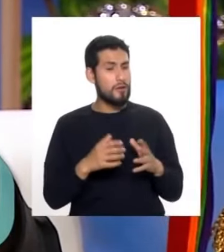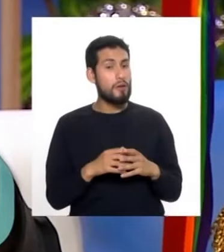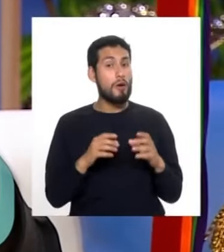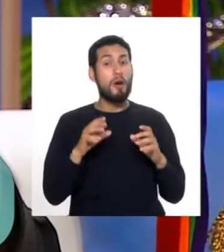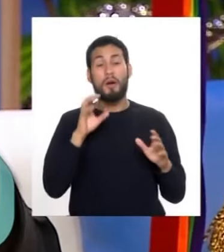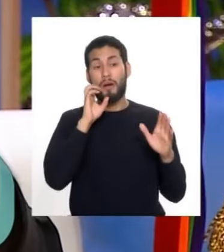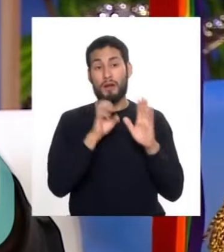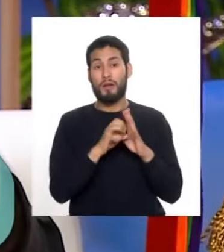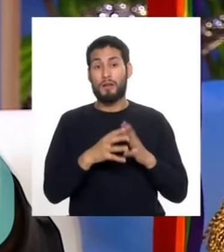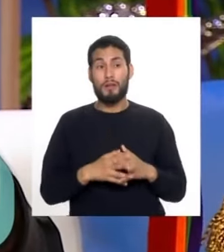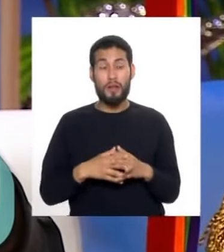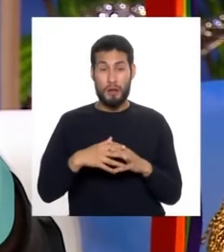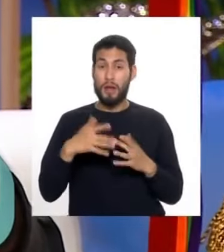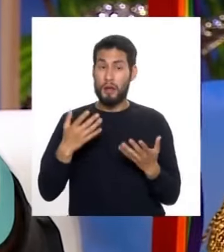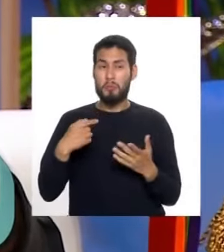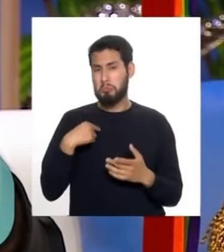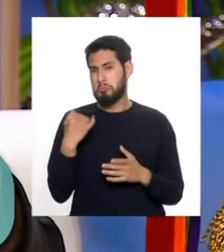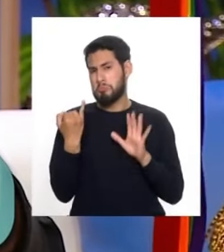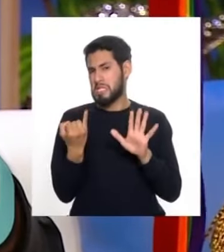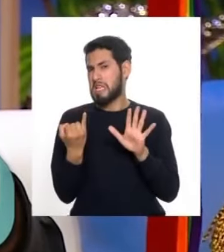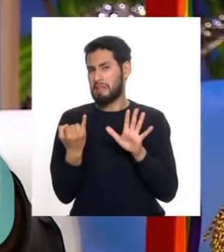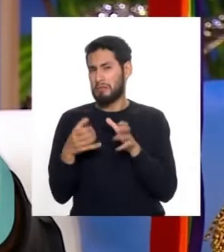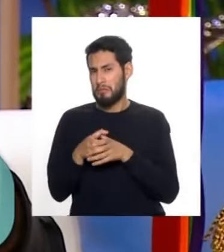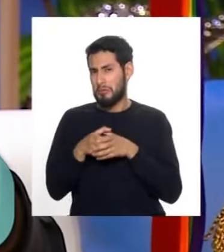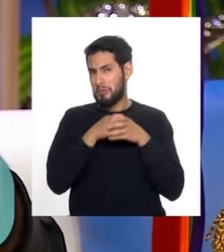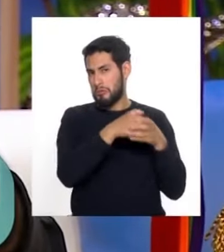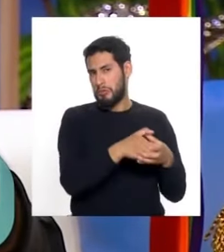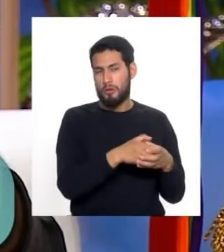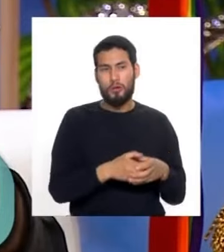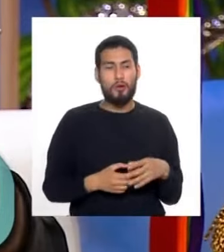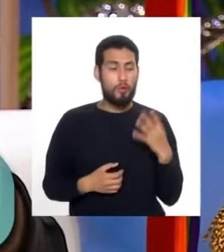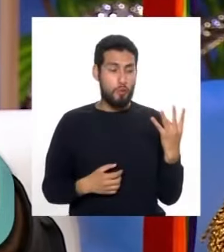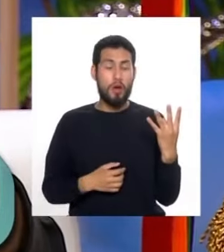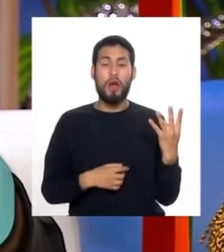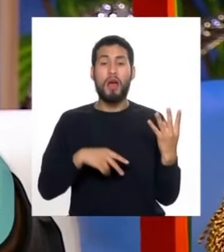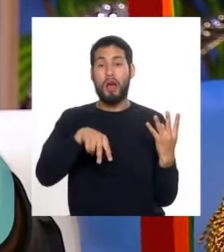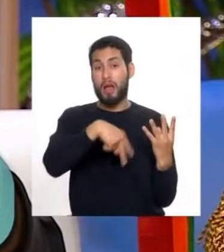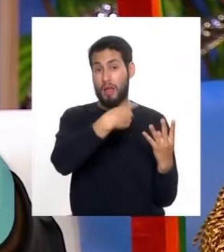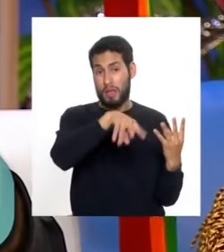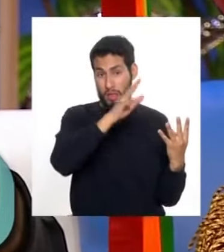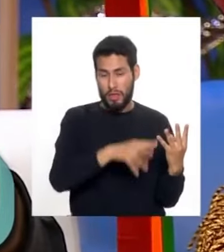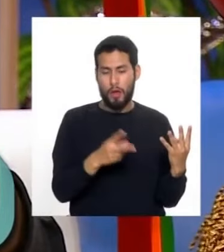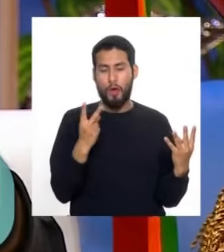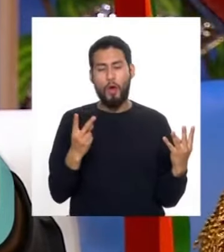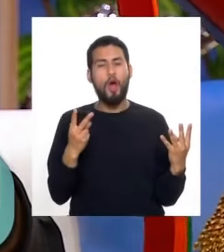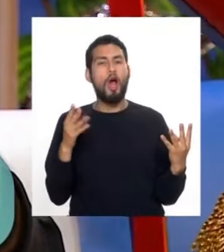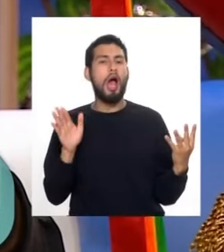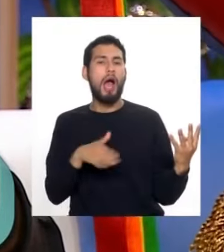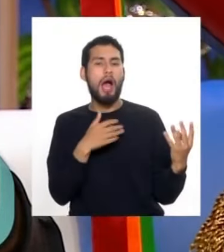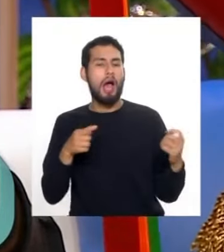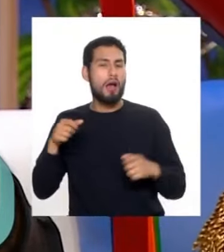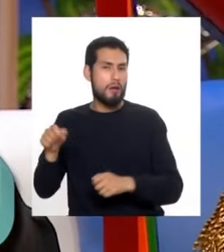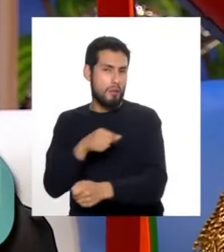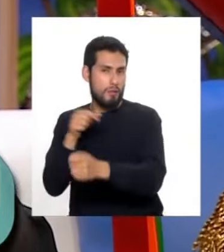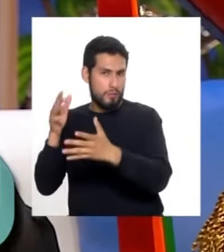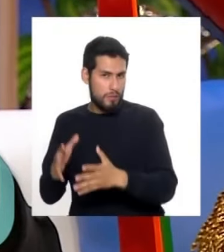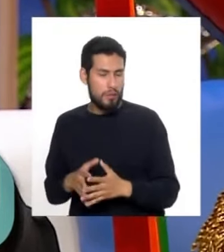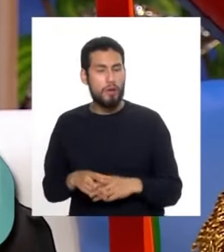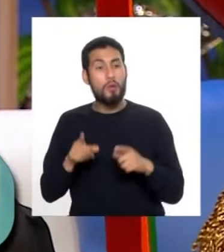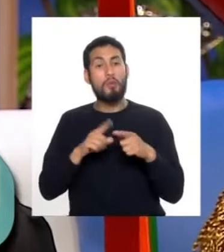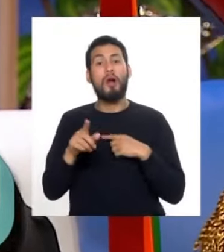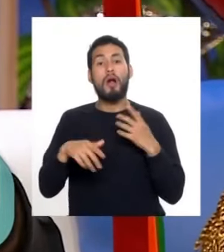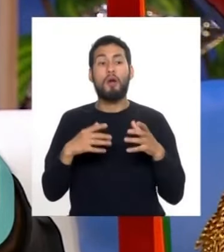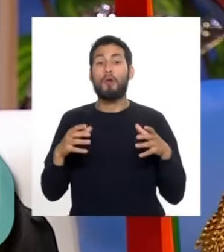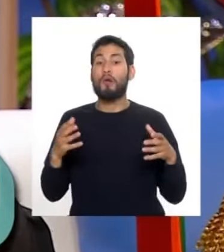ejemplo, a veces siempre vamos seis, ¿no? Cuatro danzantes y dos músicos. Pero también ha habido oportunidades que hemos ido,